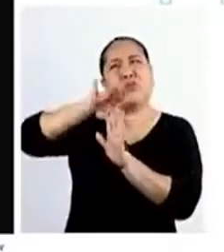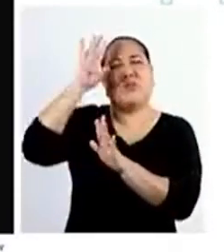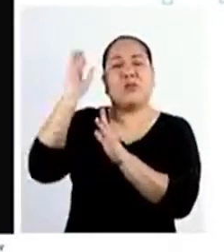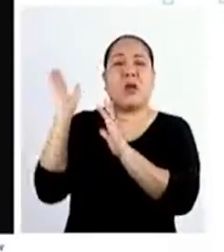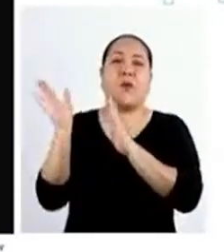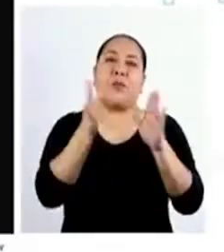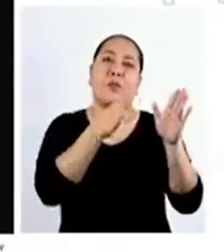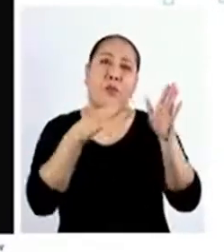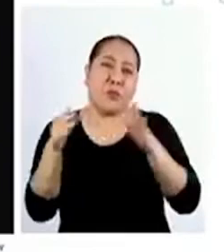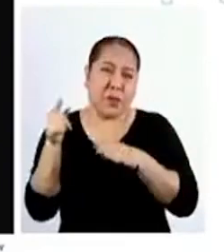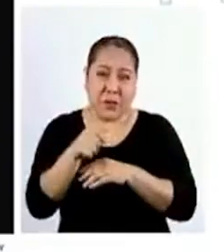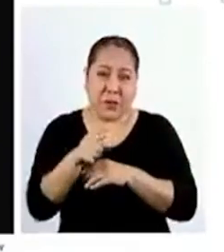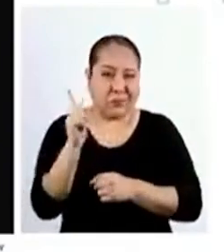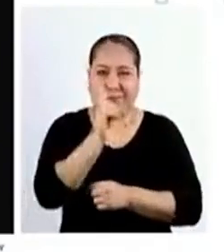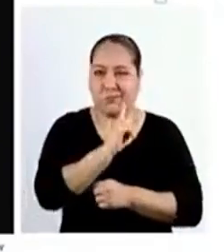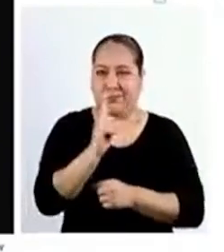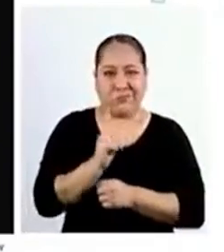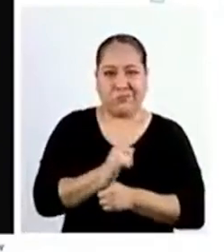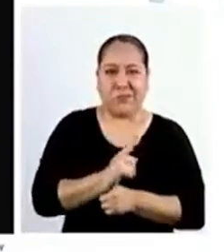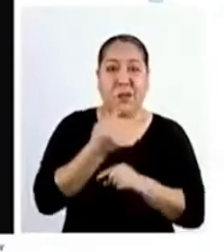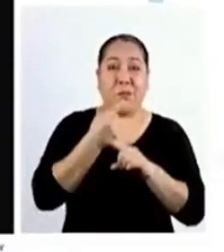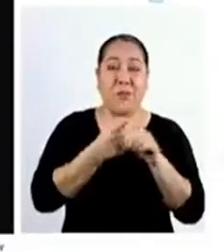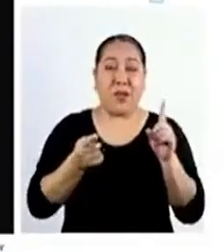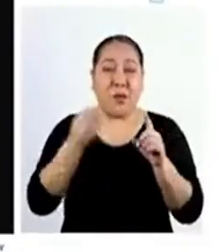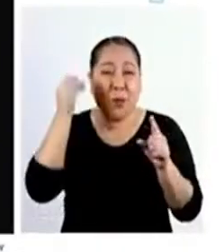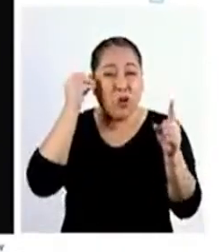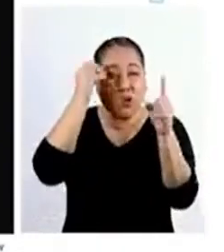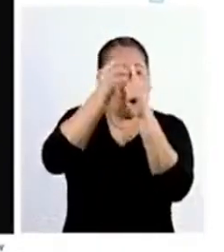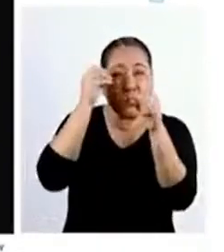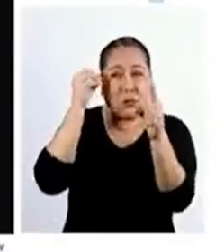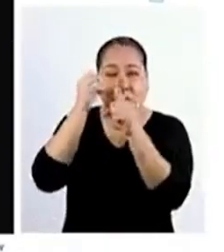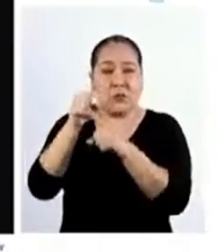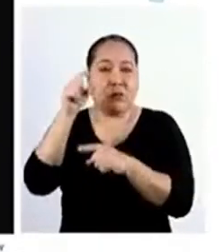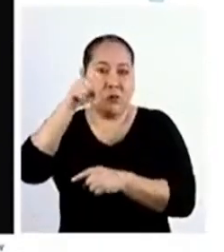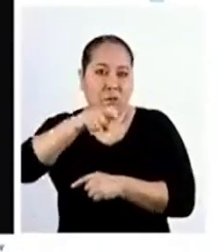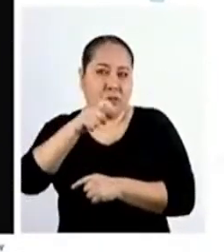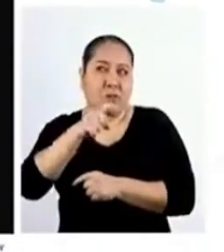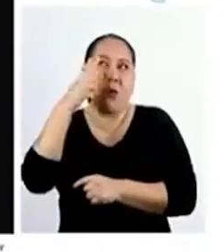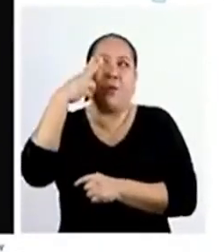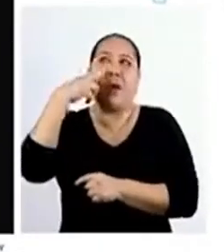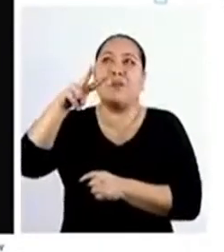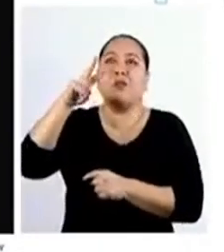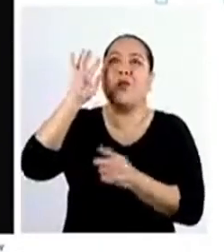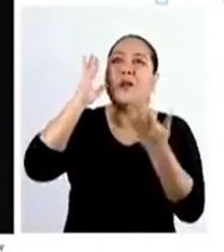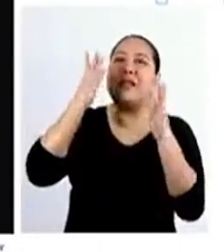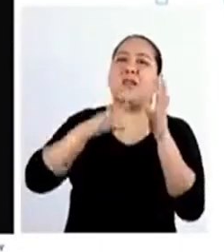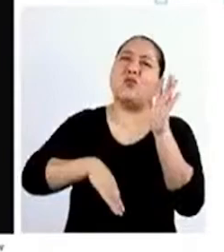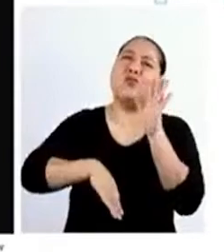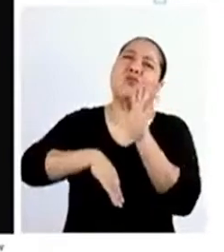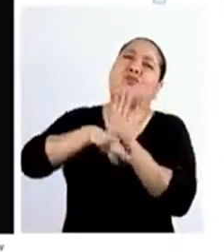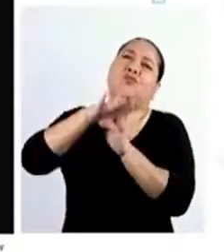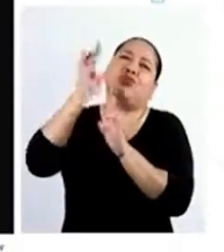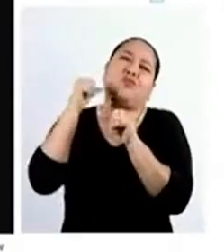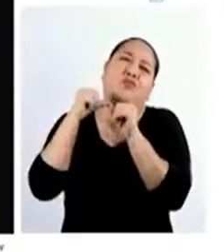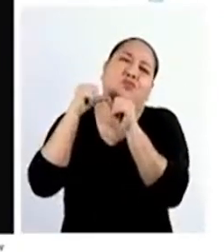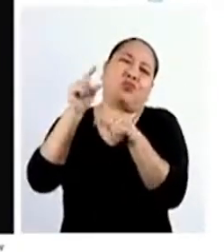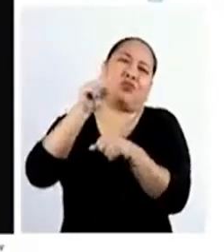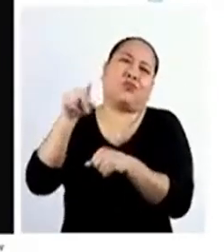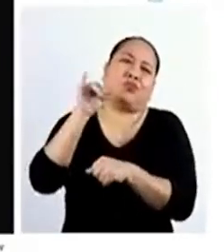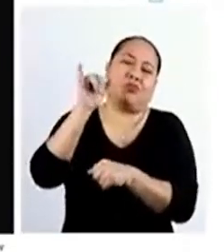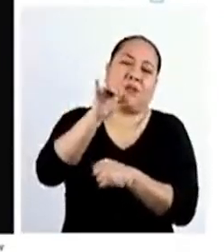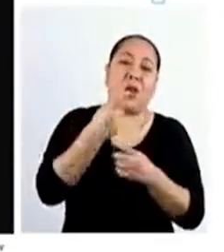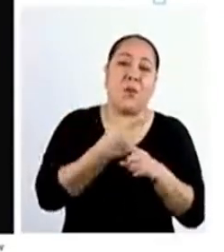de aire en nuestra atmósfera? No, pero para nuestros propósitos Lo percibimos como si fuera algo infinito Pero si